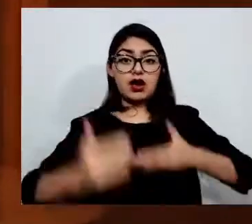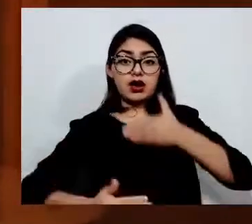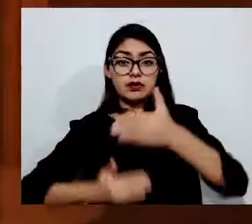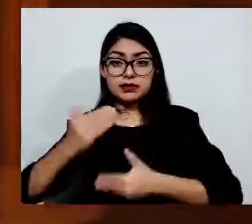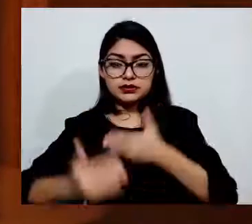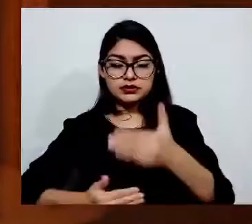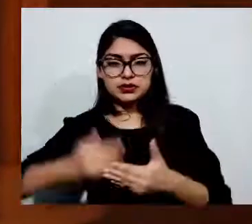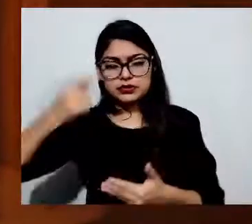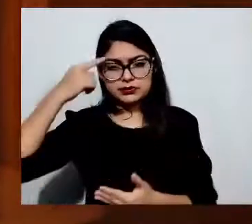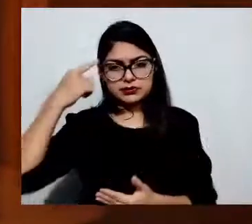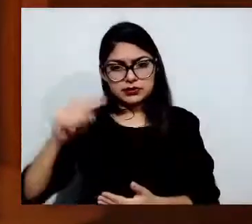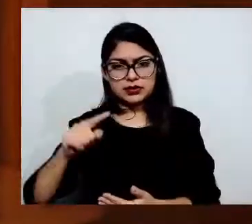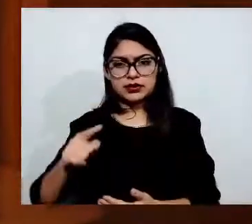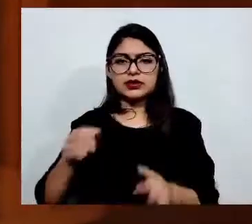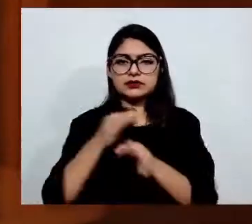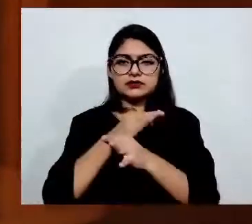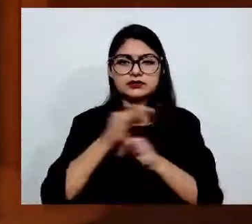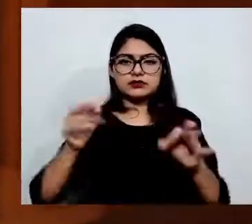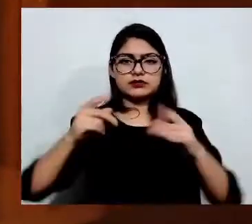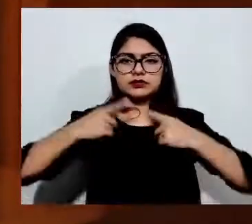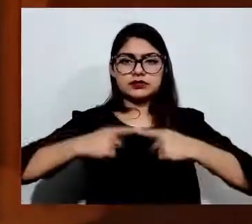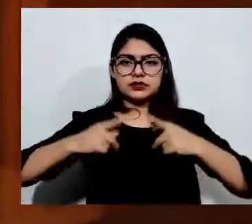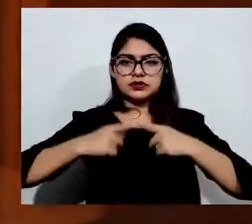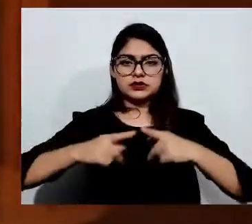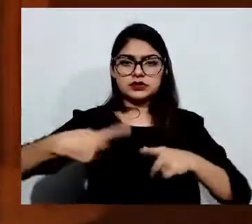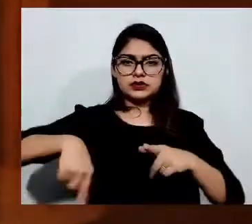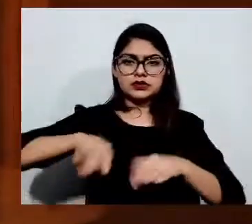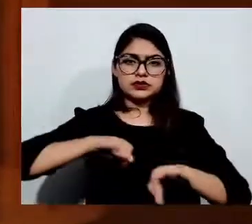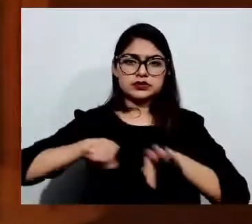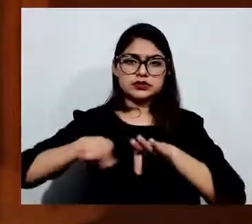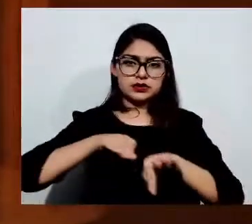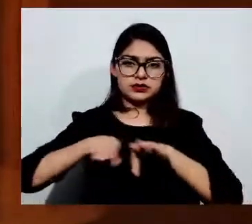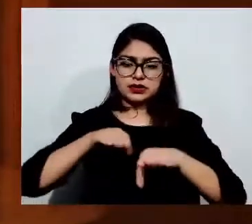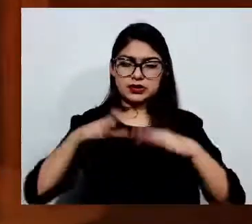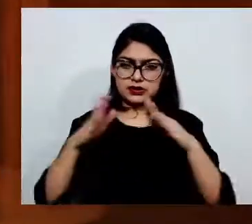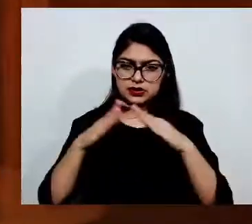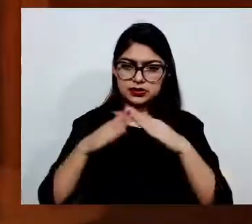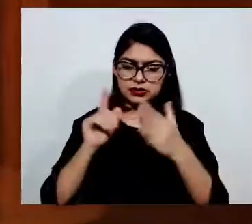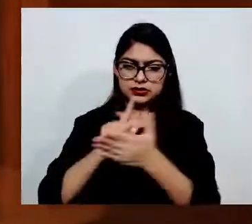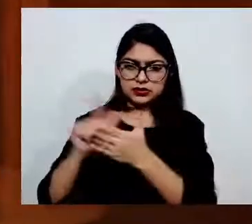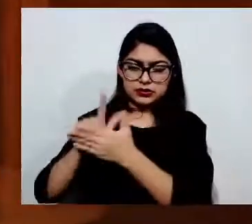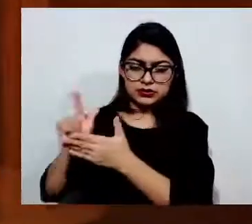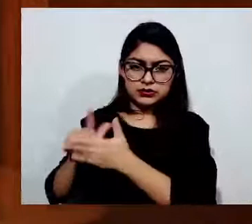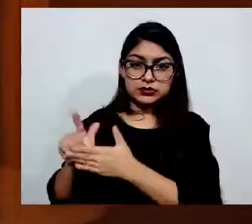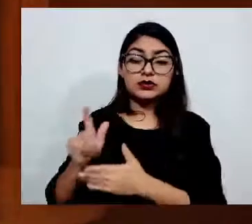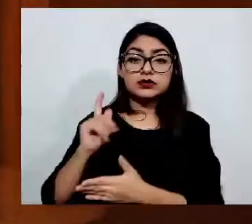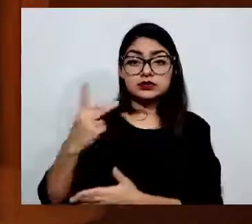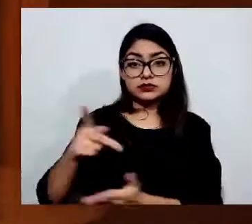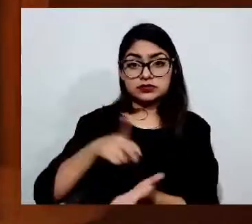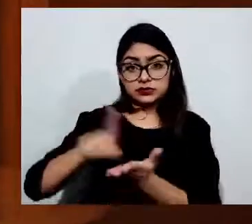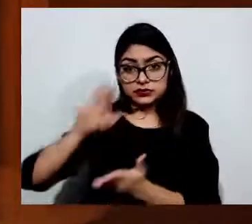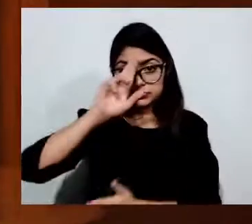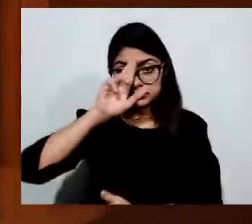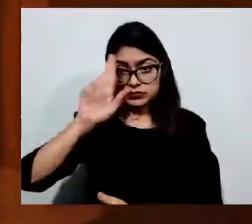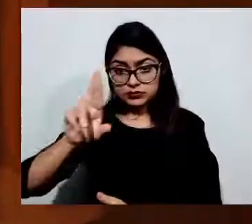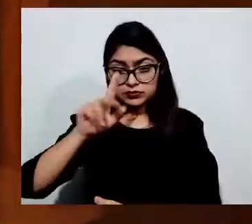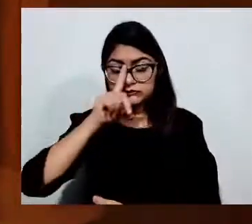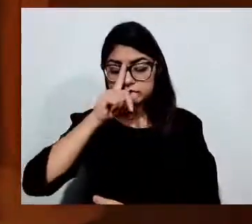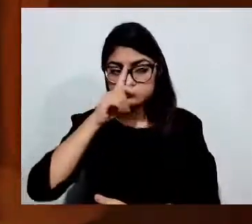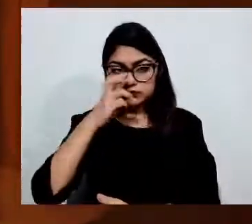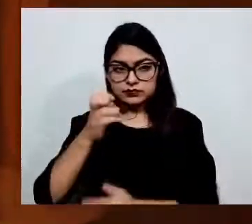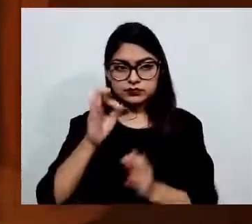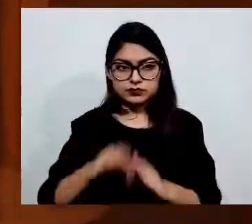trabajadoras del hogar sus derechos, tanto como es preciso sensibilizar a las personas empleadoras.